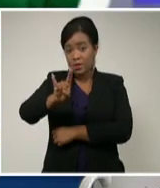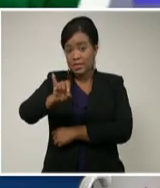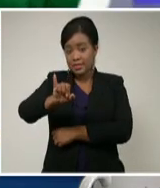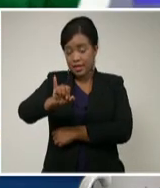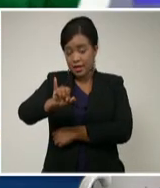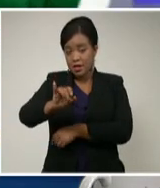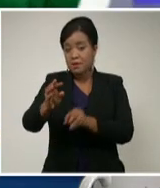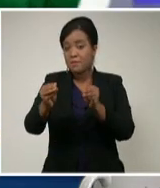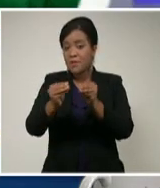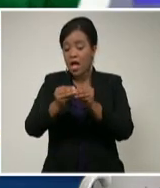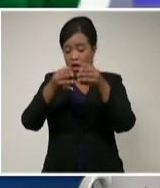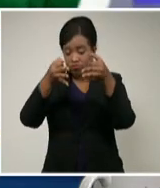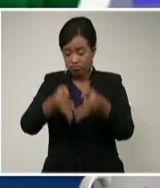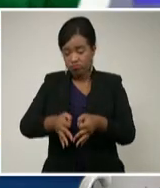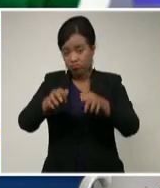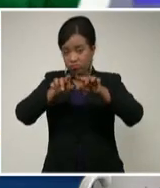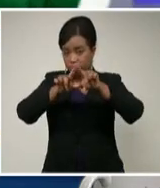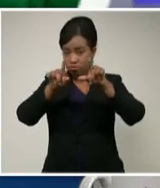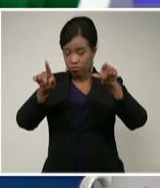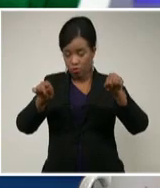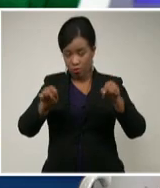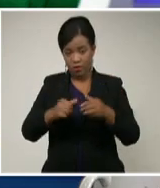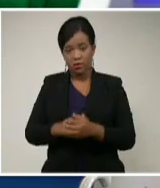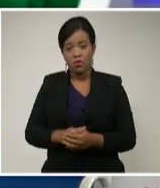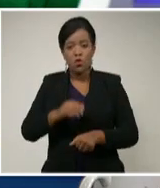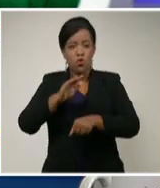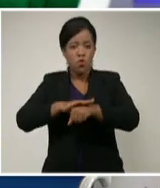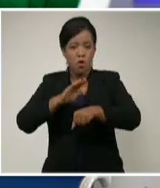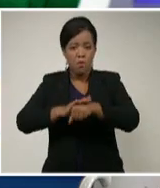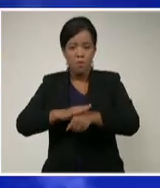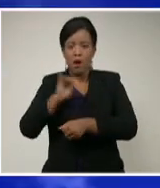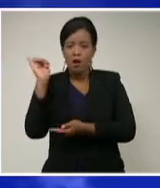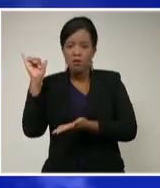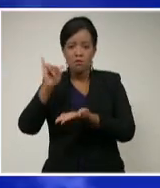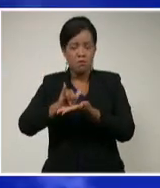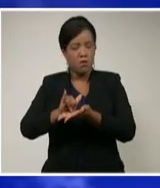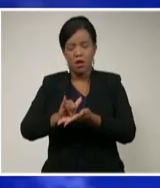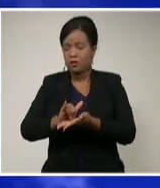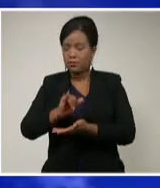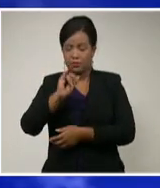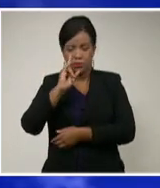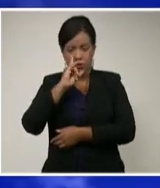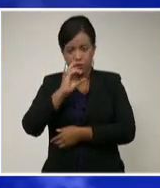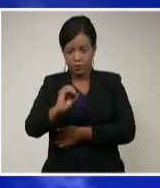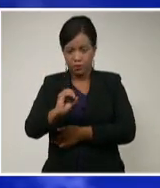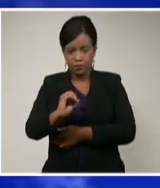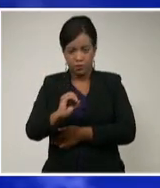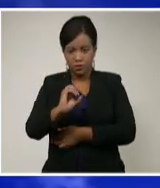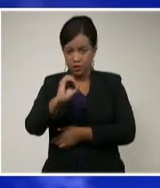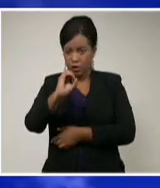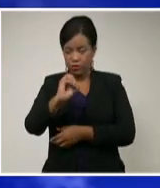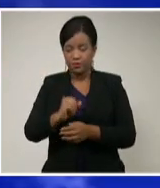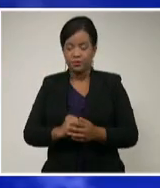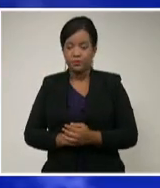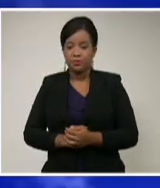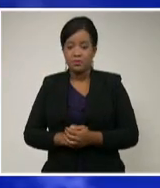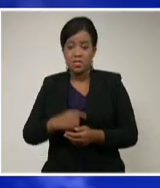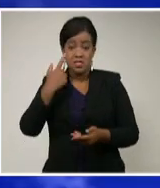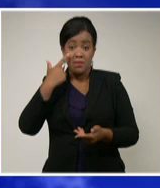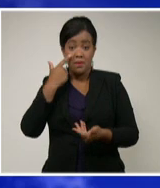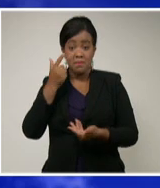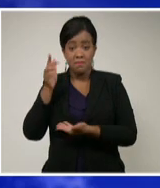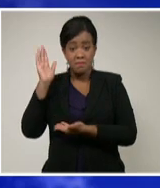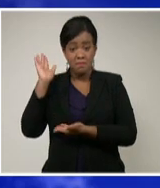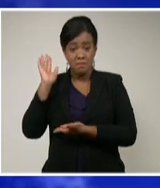que existe en nuestro país. No es producto de que sean importados. El gráfico donde se ponen los autóctonos importados